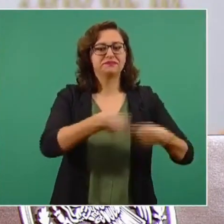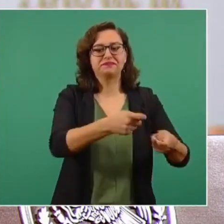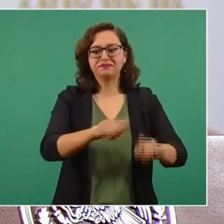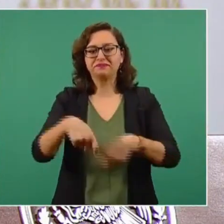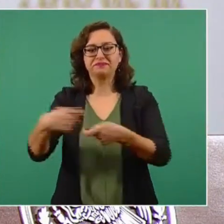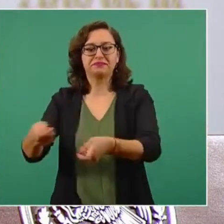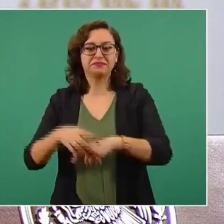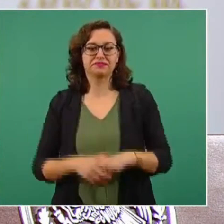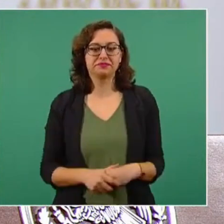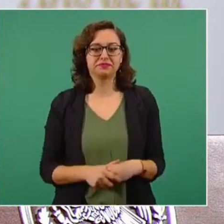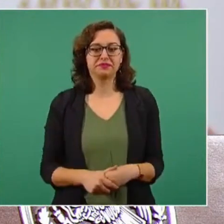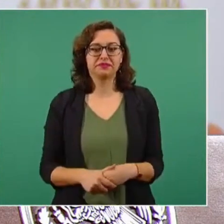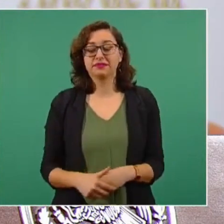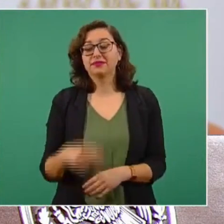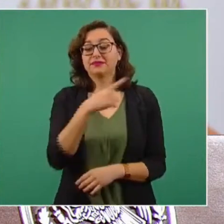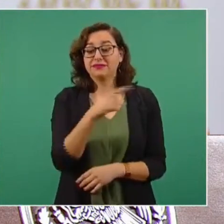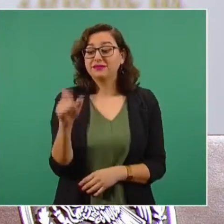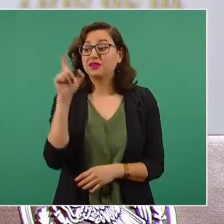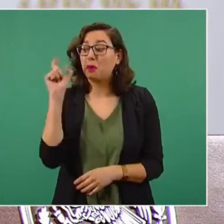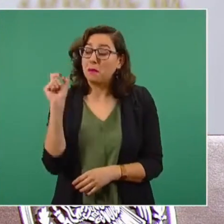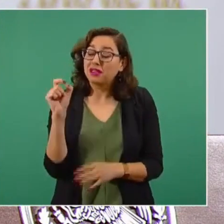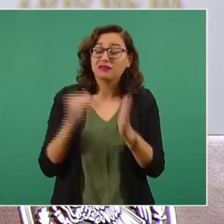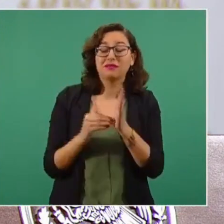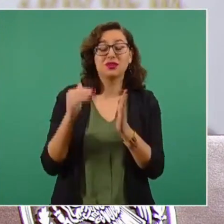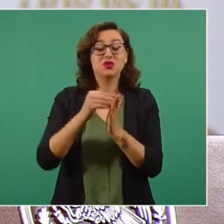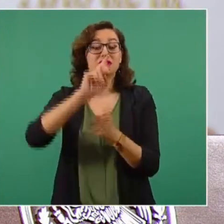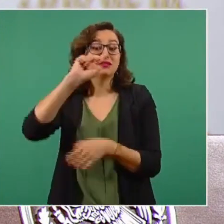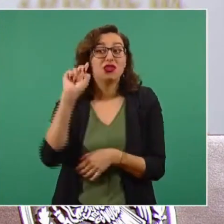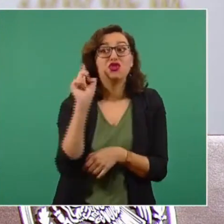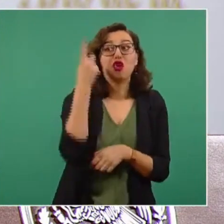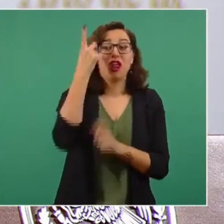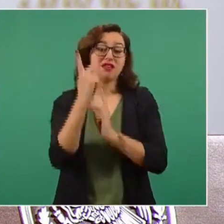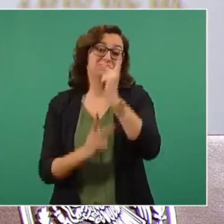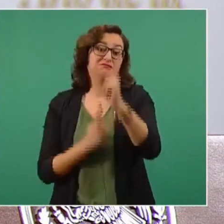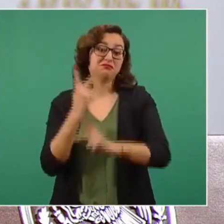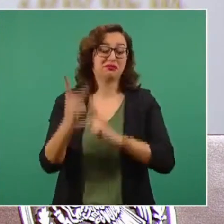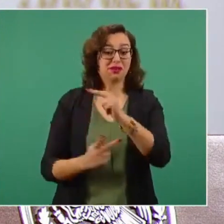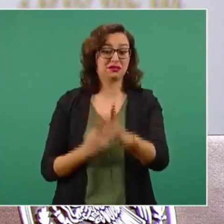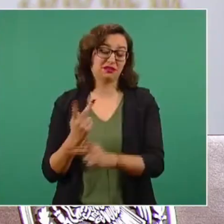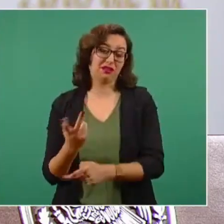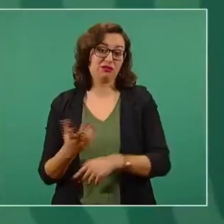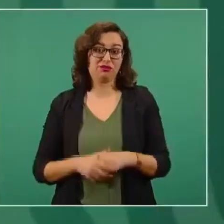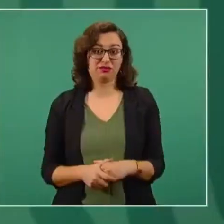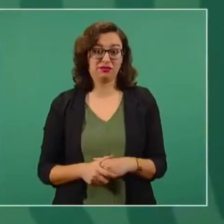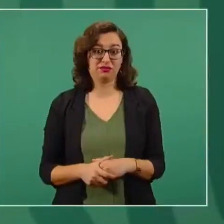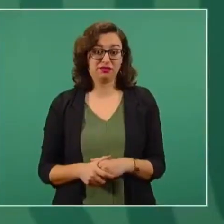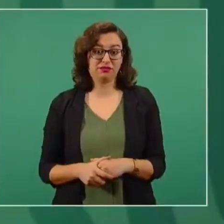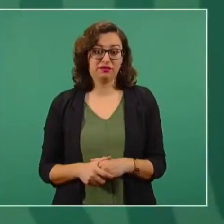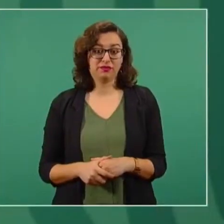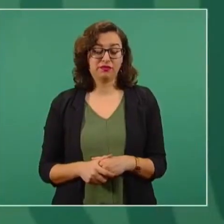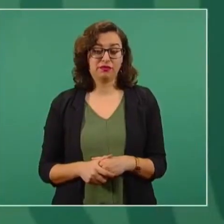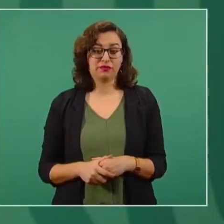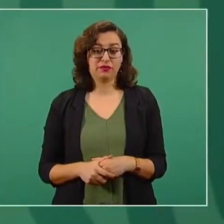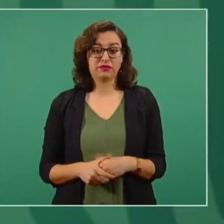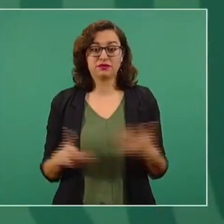120 millones de dólares, estamos hablando de